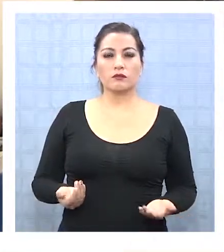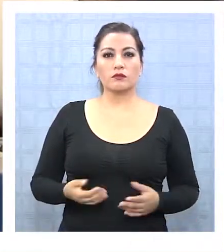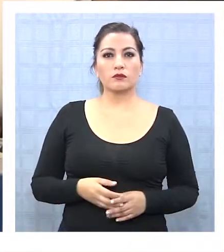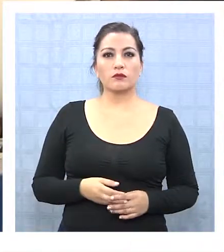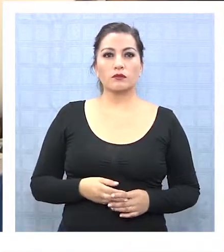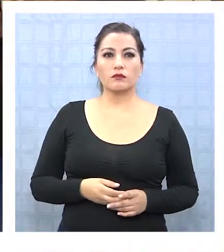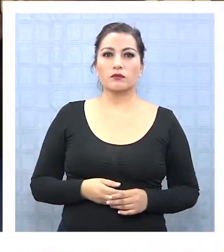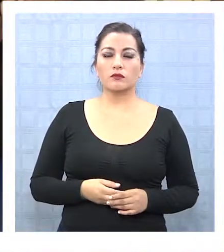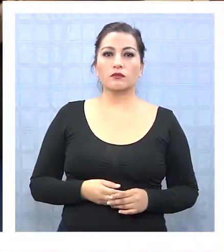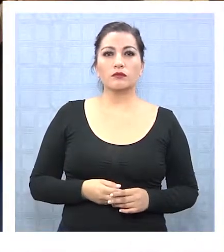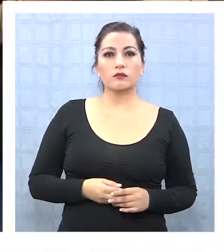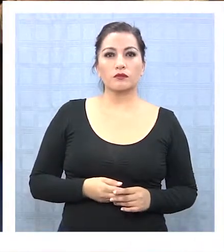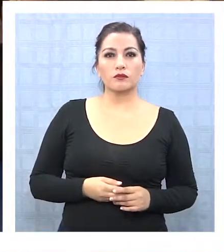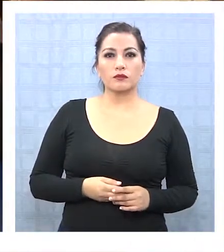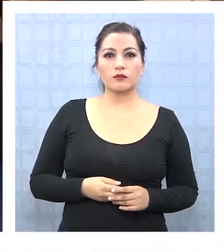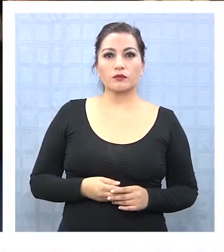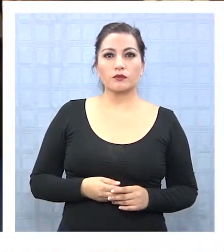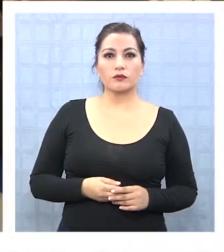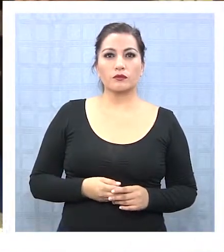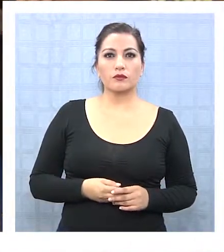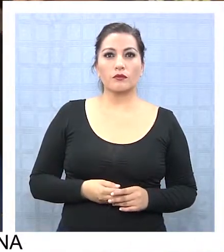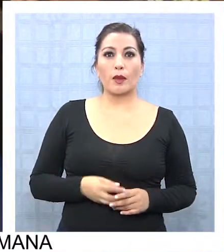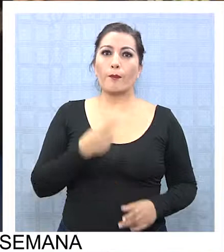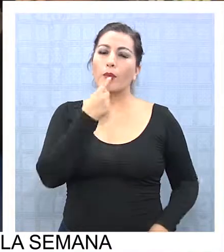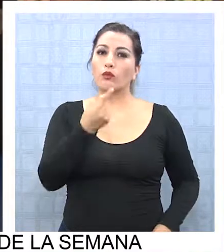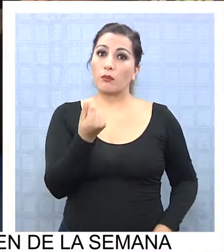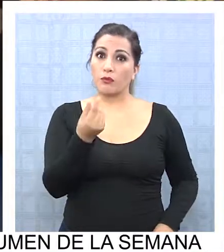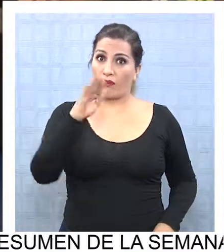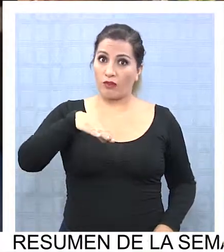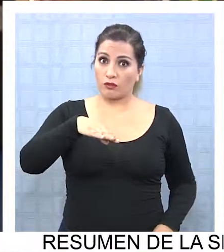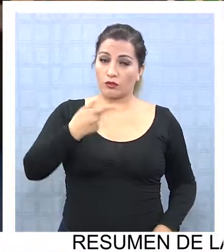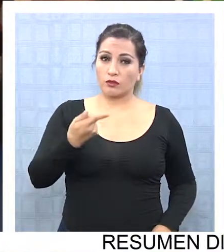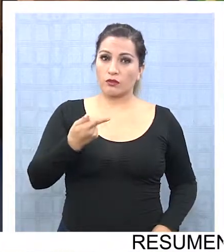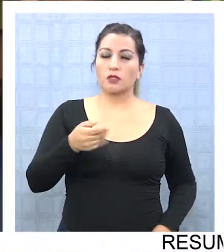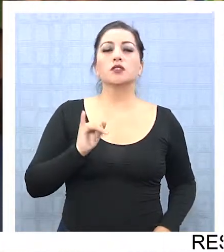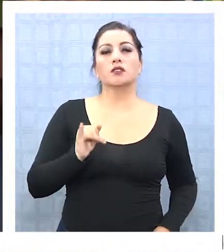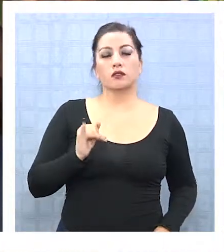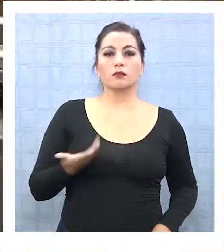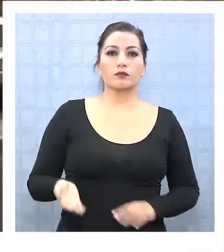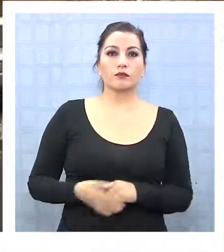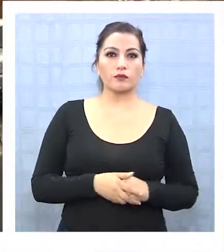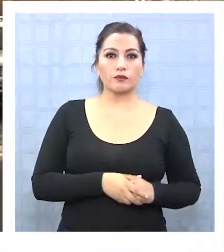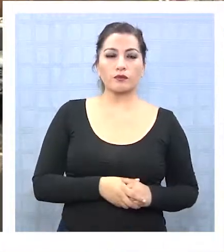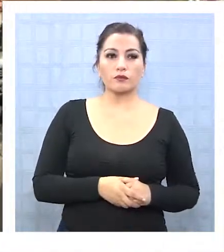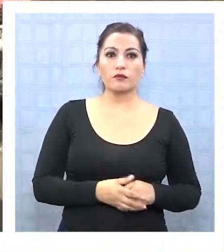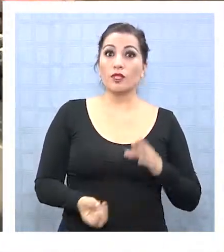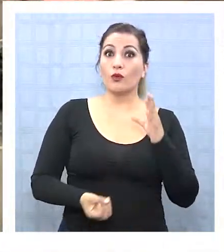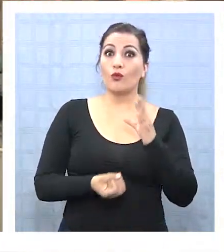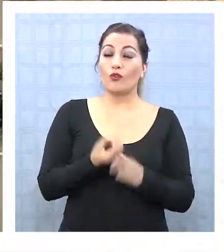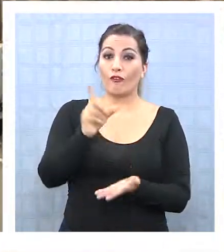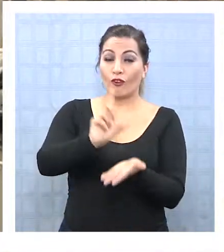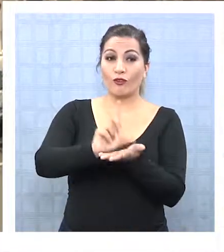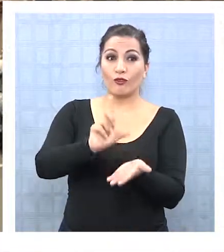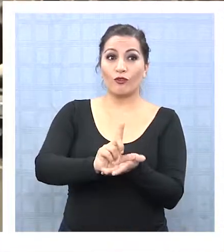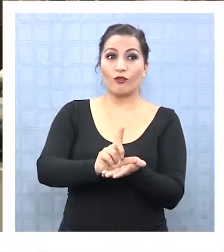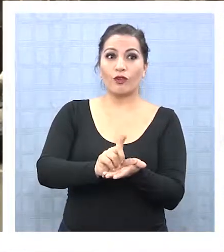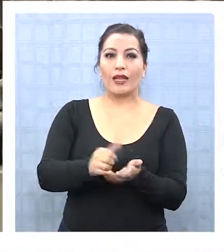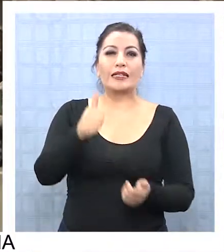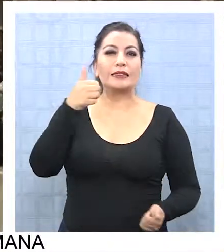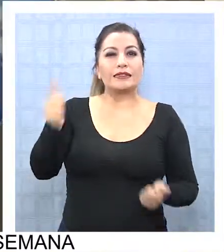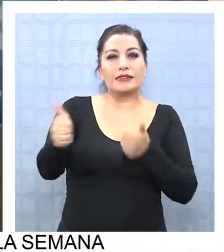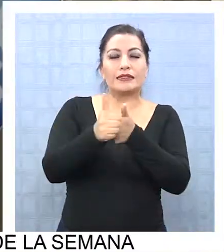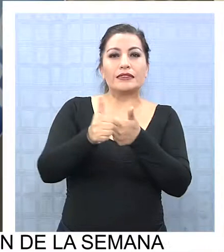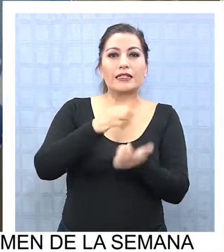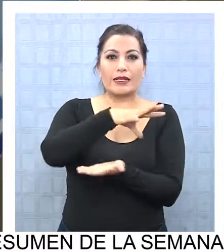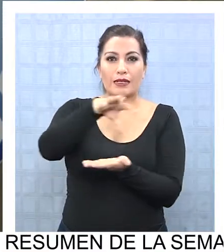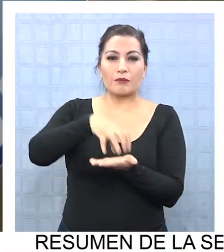Sí, sí. ¿Más económico? Sí, un poquito más económico. La nueva farmacia, ubicada a metros